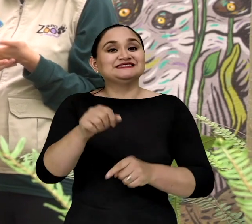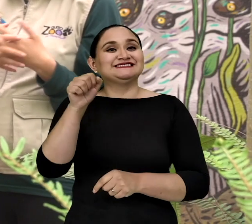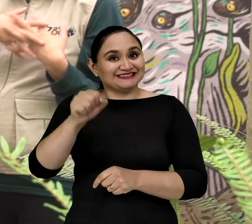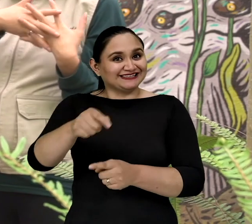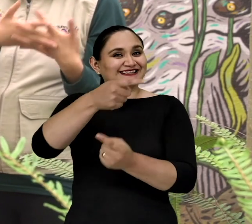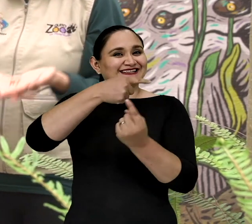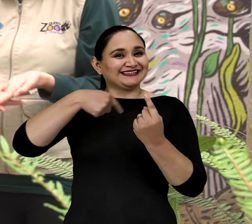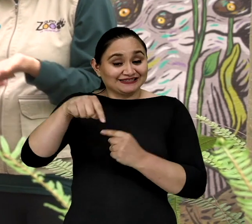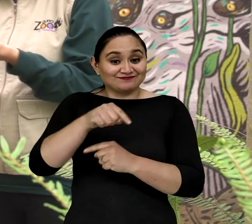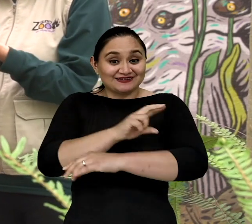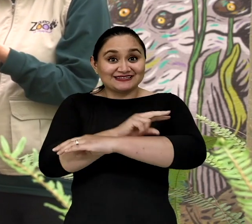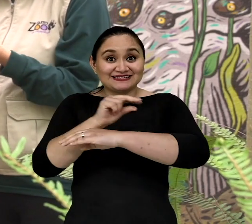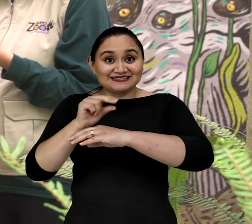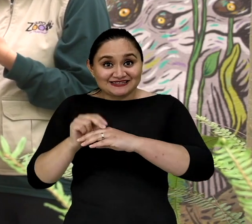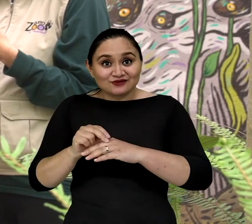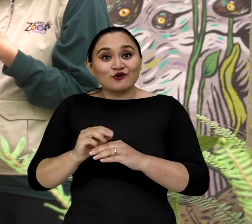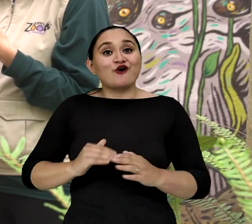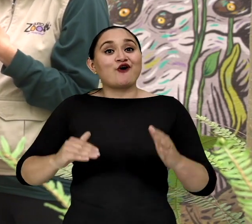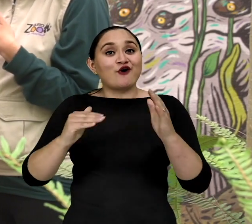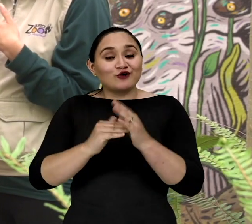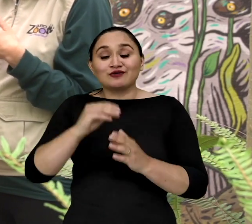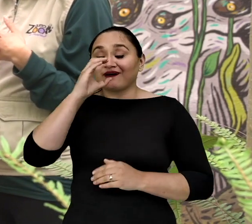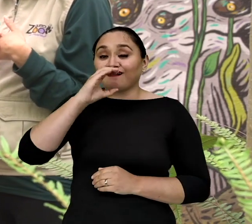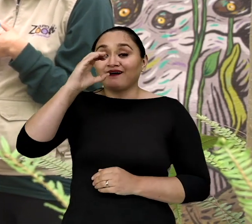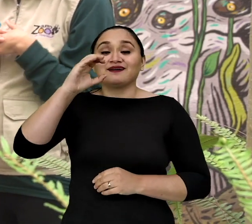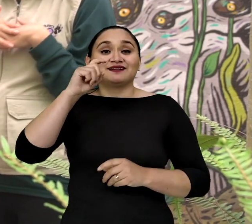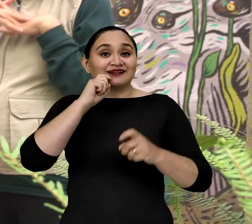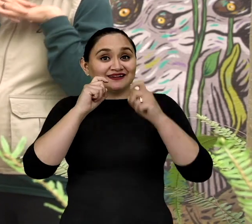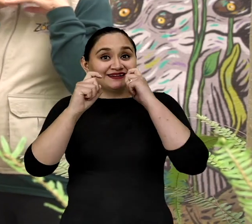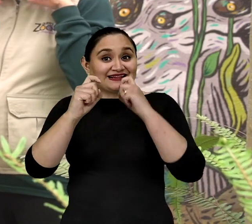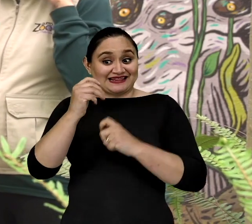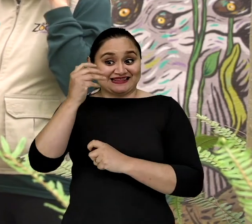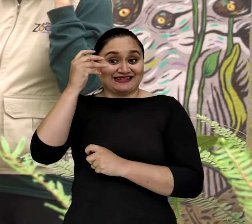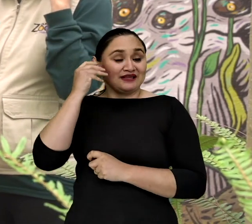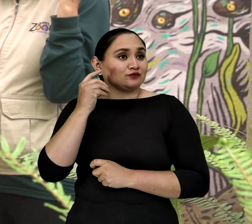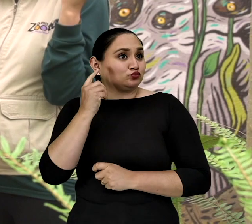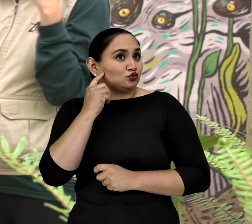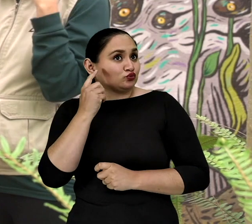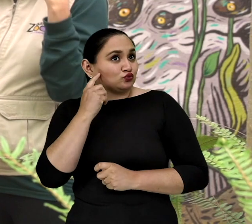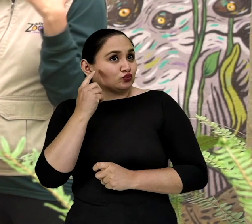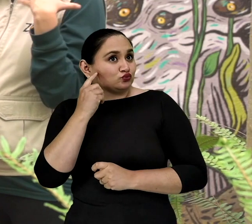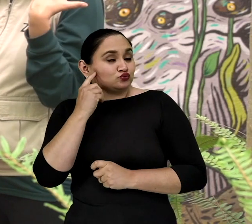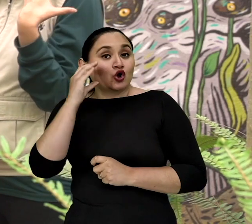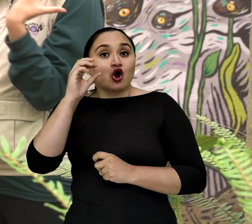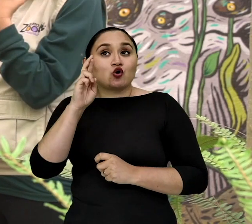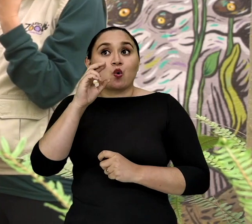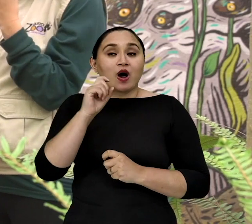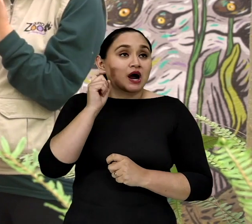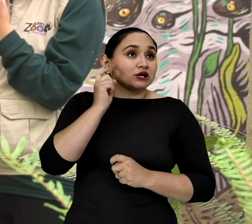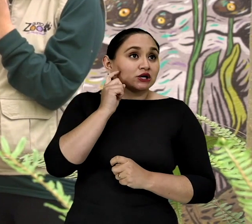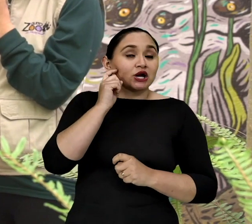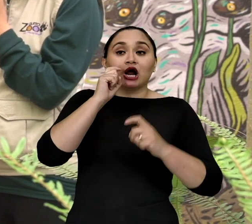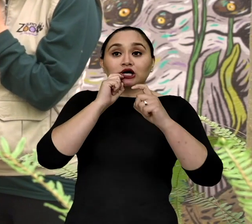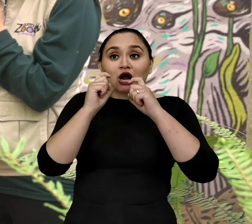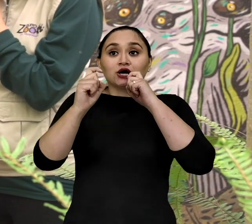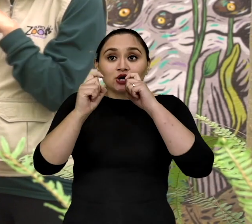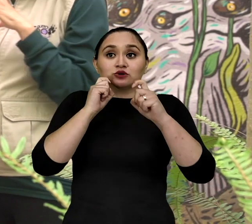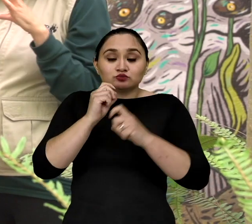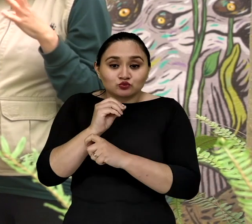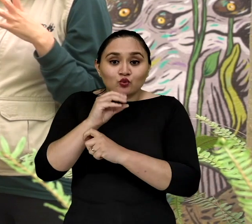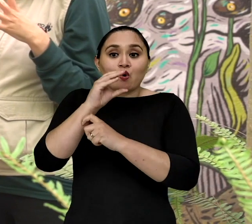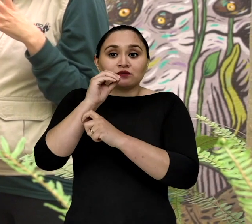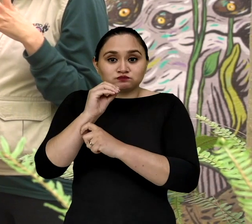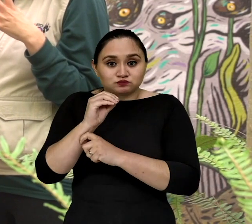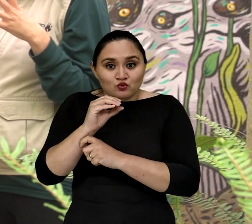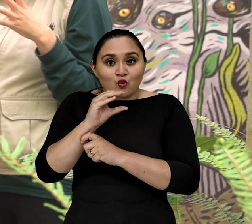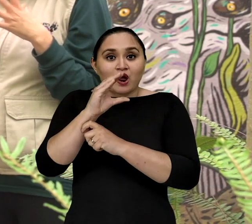vuelvan! Y que las ranas marsupiales vuelvan a cantar Antes había el sonido de este croc-croc-croc-croc de la ranita marsupial